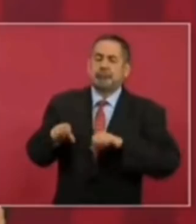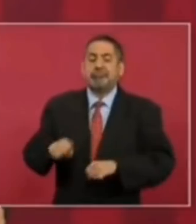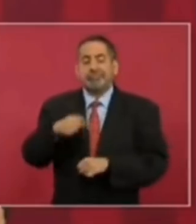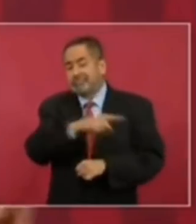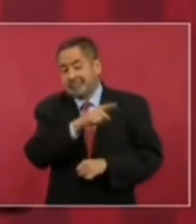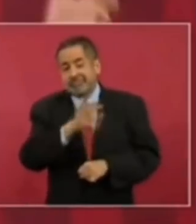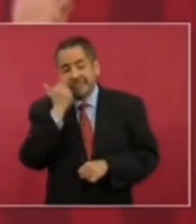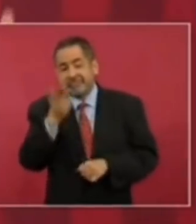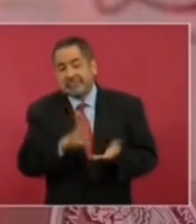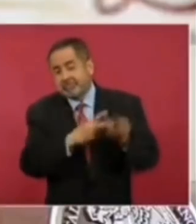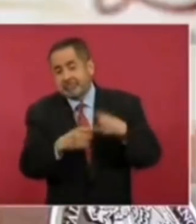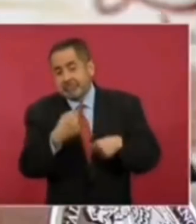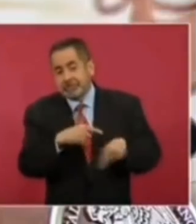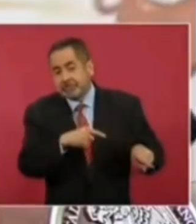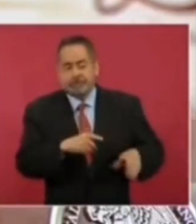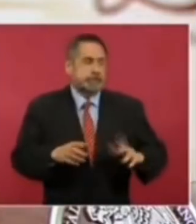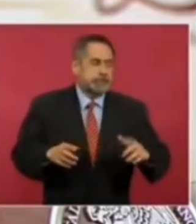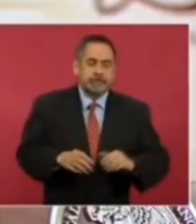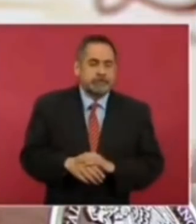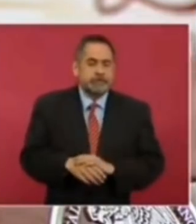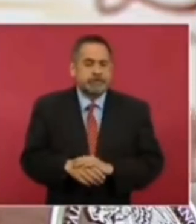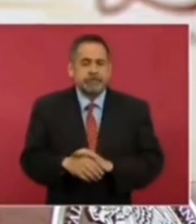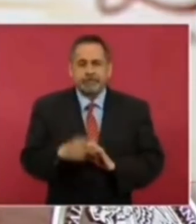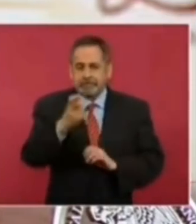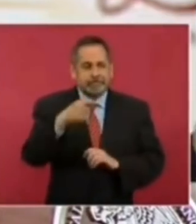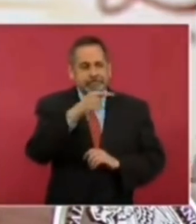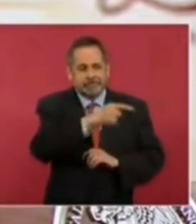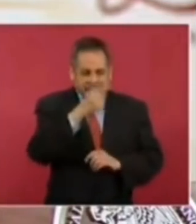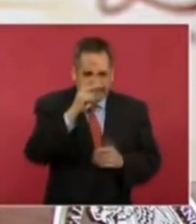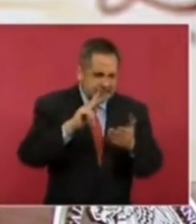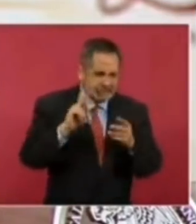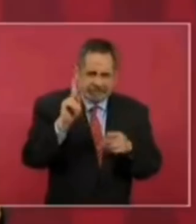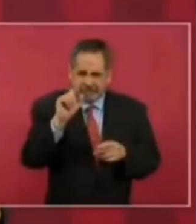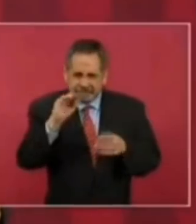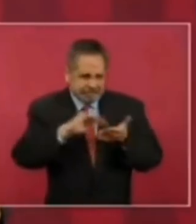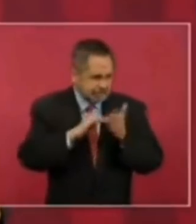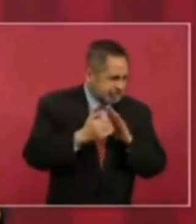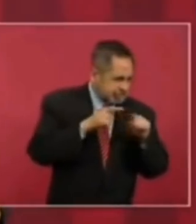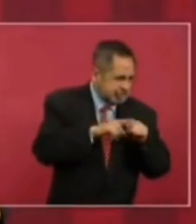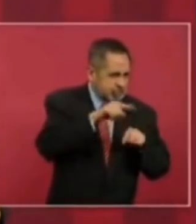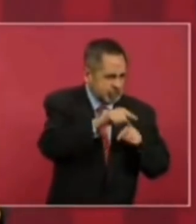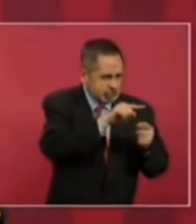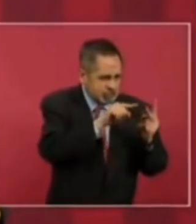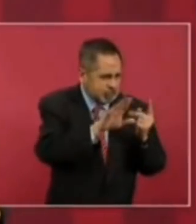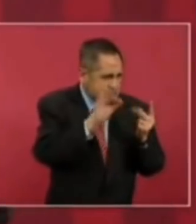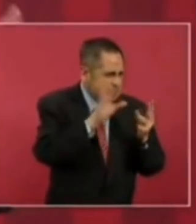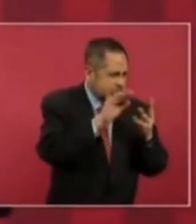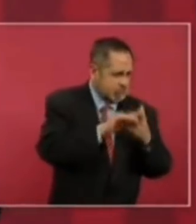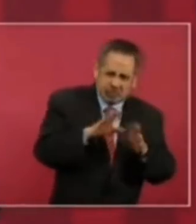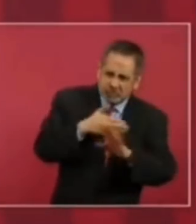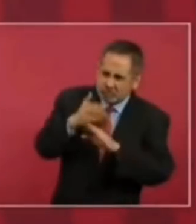Así es, amigos y amigas, la conductora le responde al presidente muy ofendida